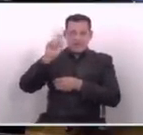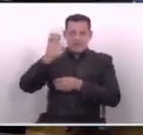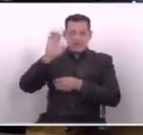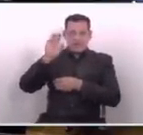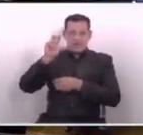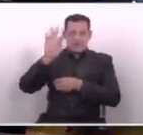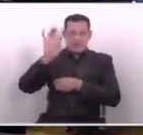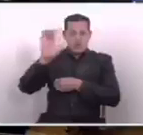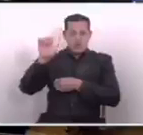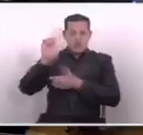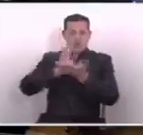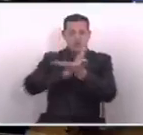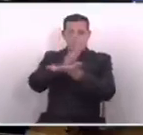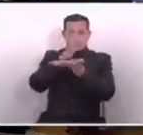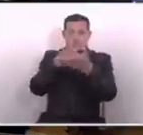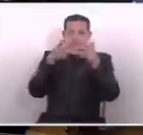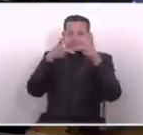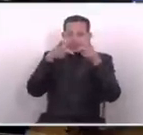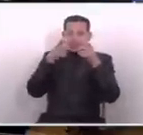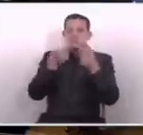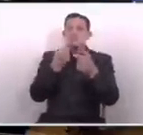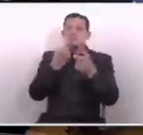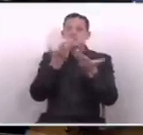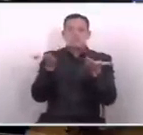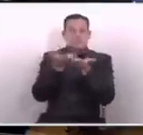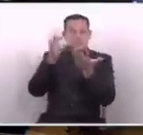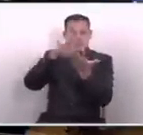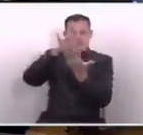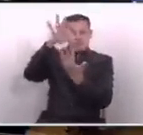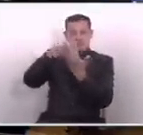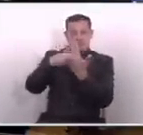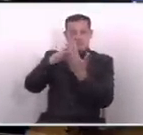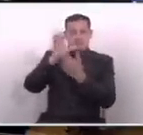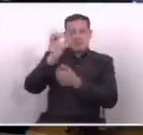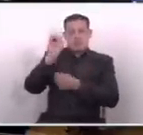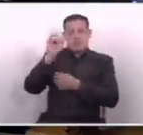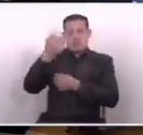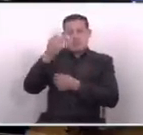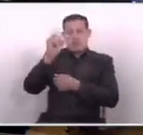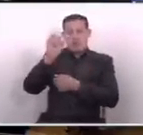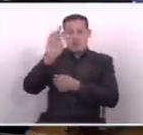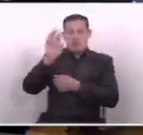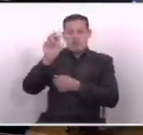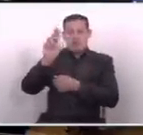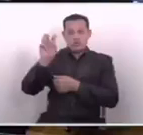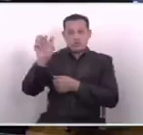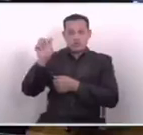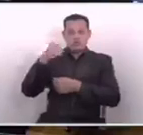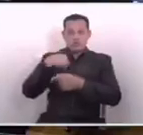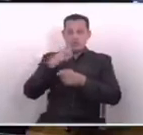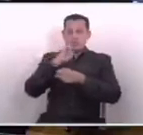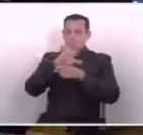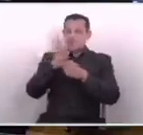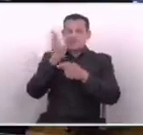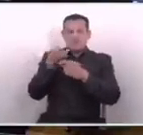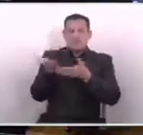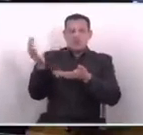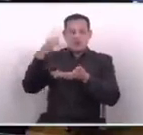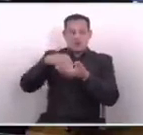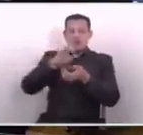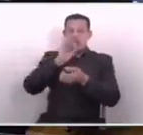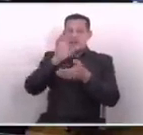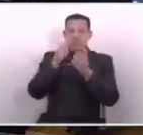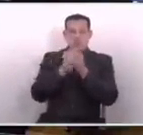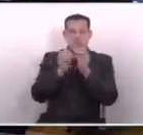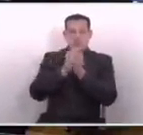fuimos de espectadoras, porque quien iba a realizar el programa era Hormusa. Ahí lo dije y lo sostengo. El